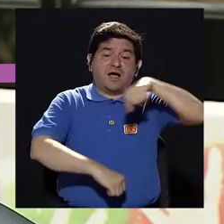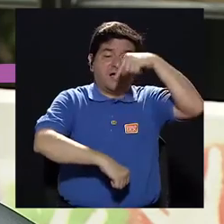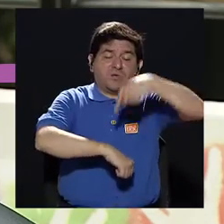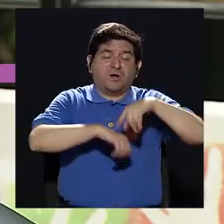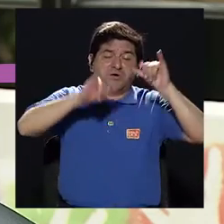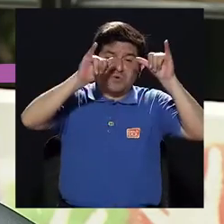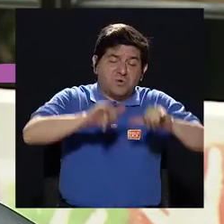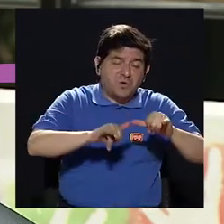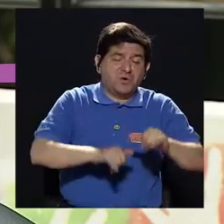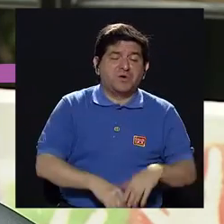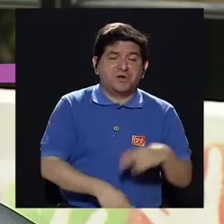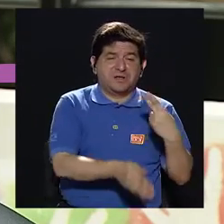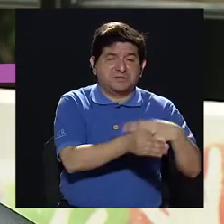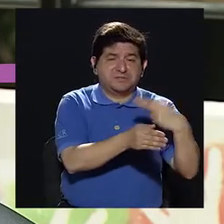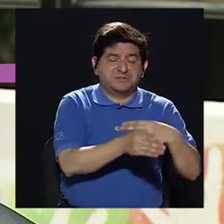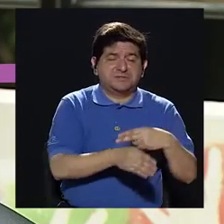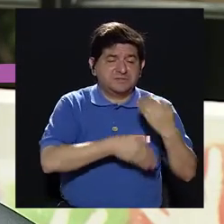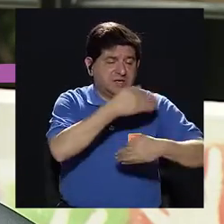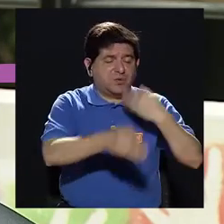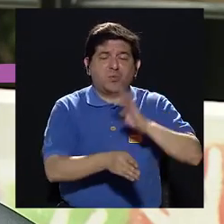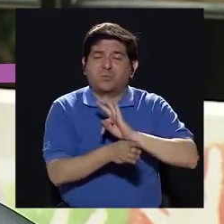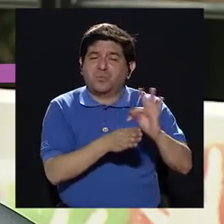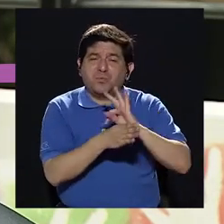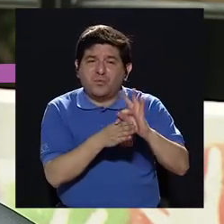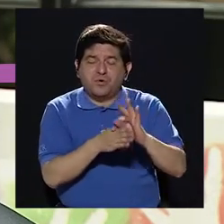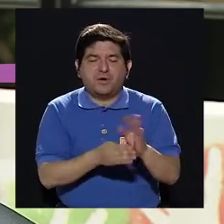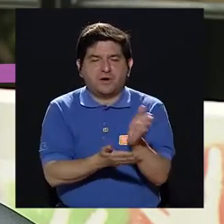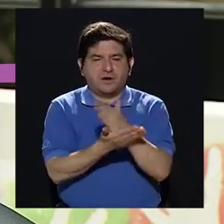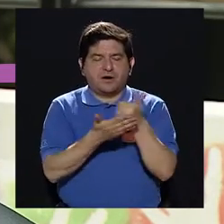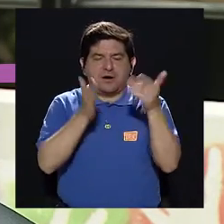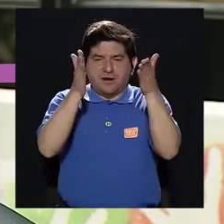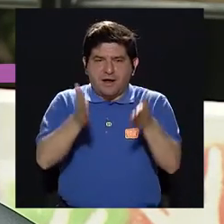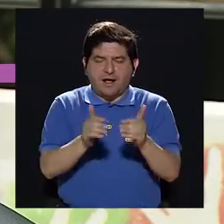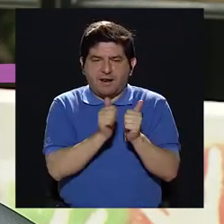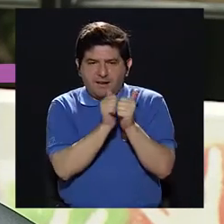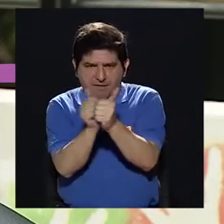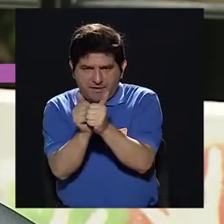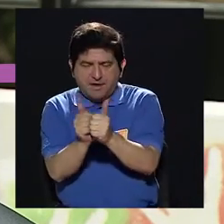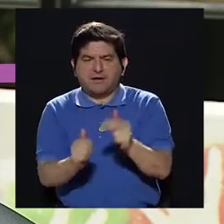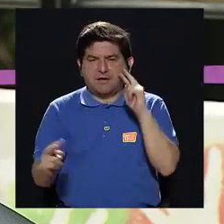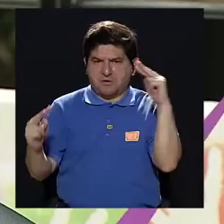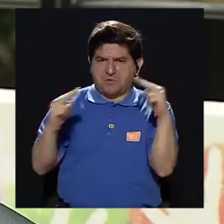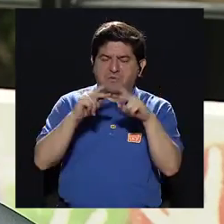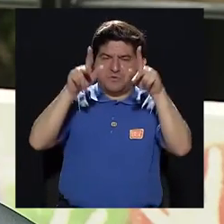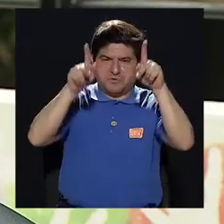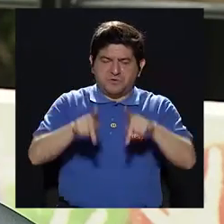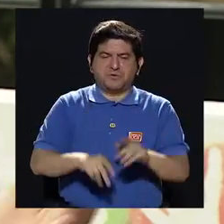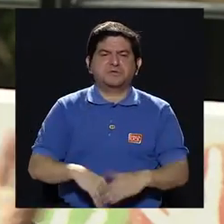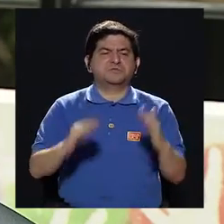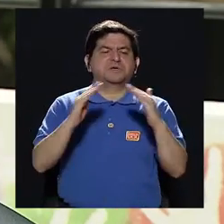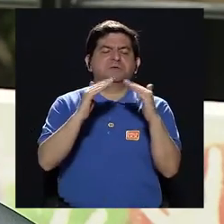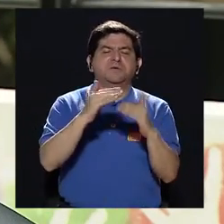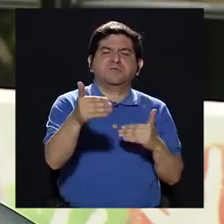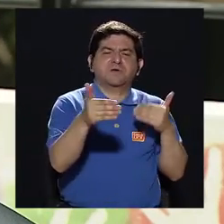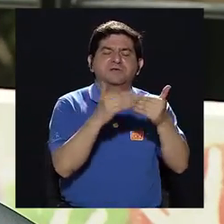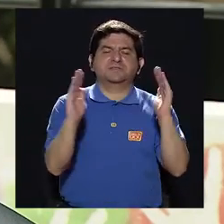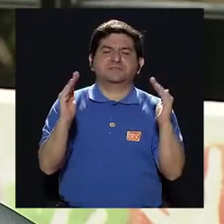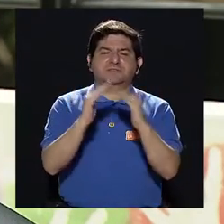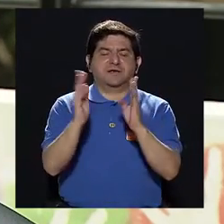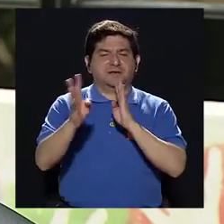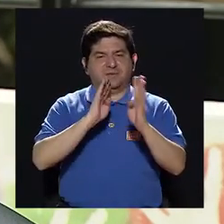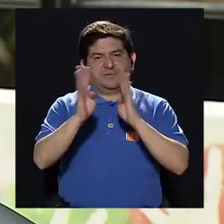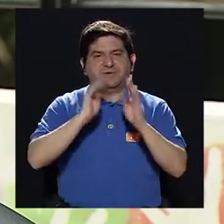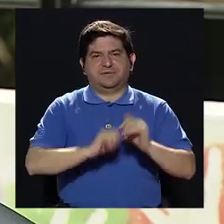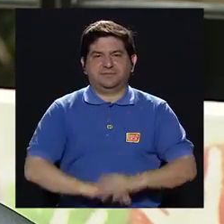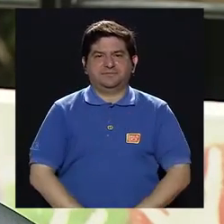cuatro horas en el hospital en tratamiento, entonces que tengan a alguien que las acompañe o que conozcan a alguien por lo menos que vive cerca de su casa y